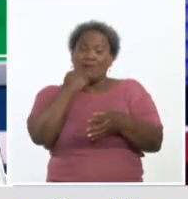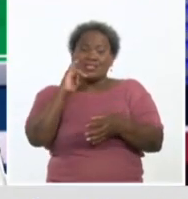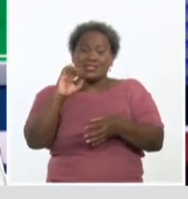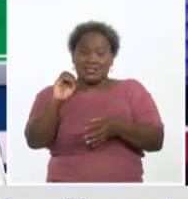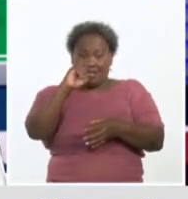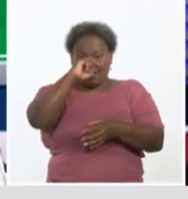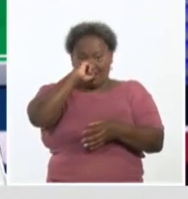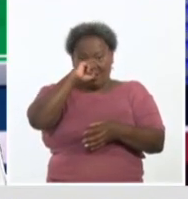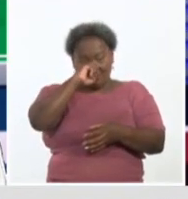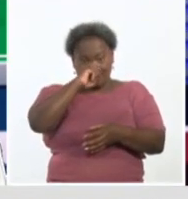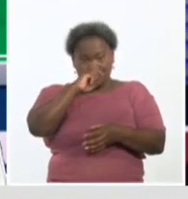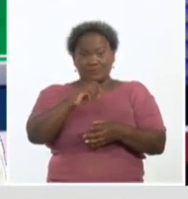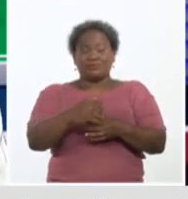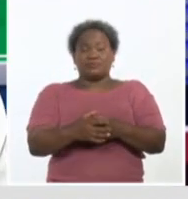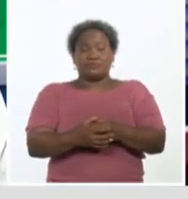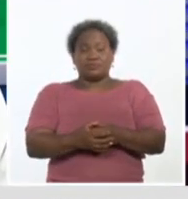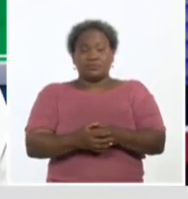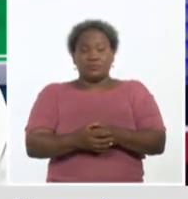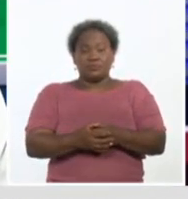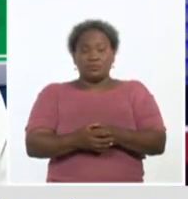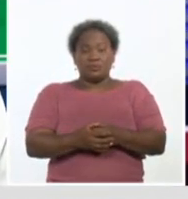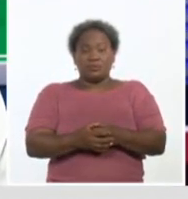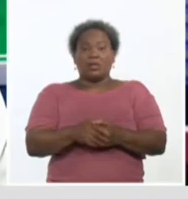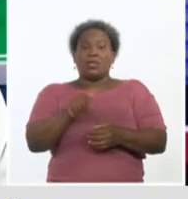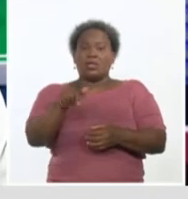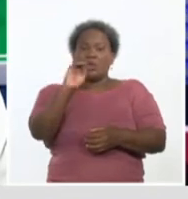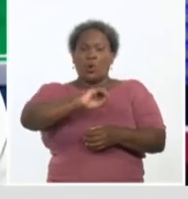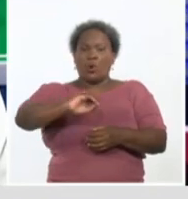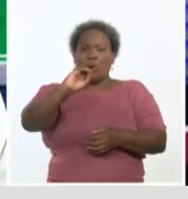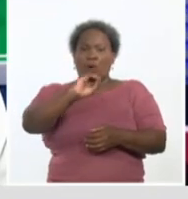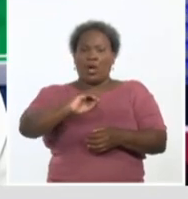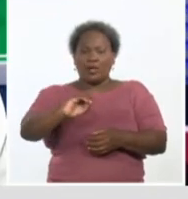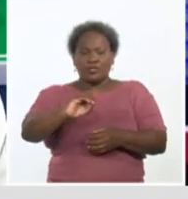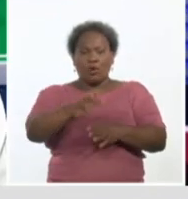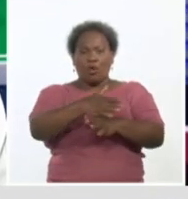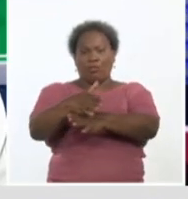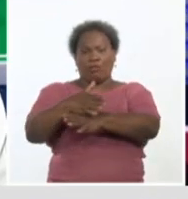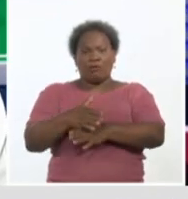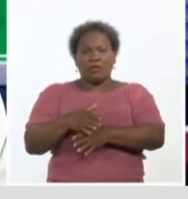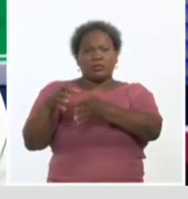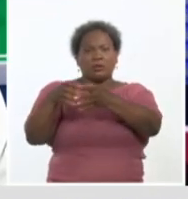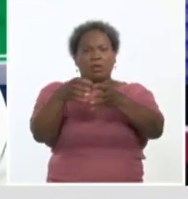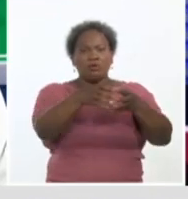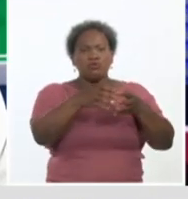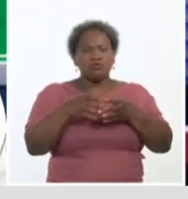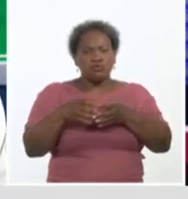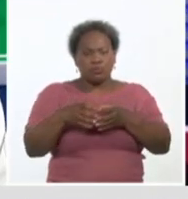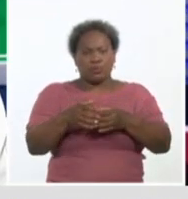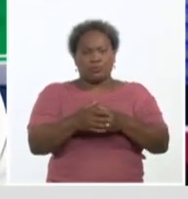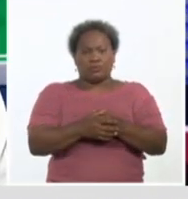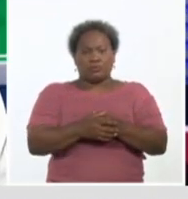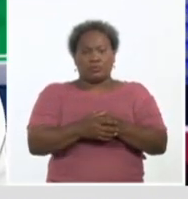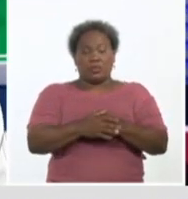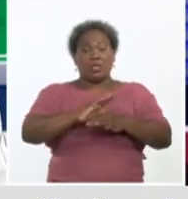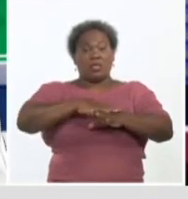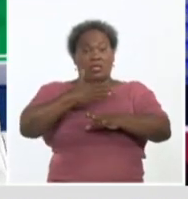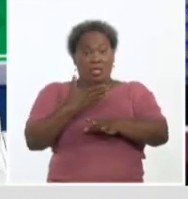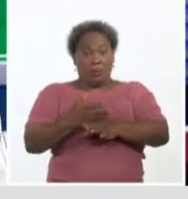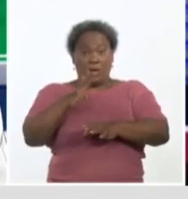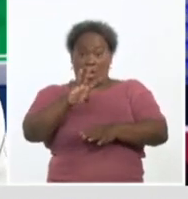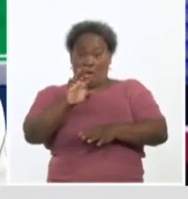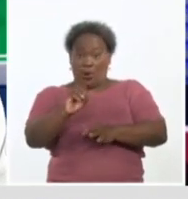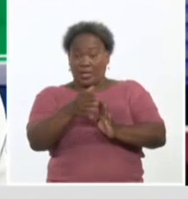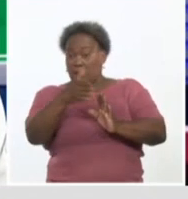más susceptibles y vulnerables. Y se organizó a partir de los diferentes grupos etarios. O después los de 40 a